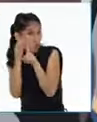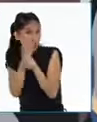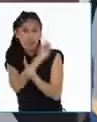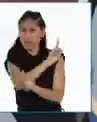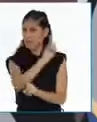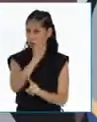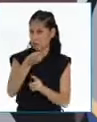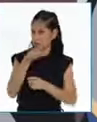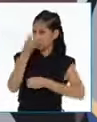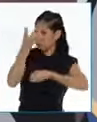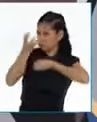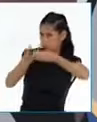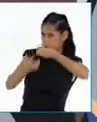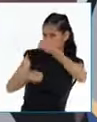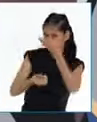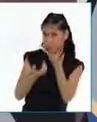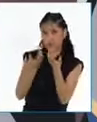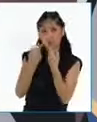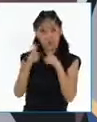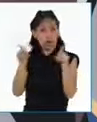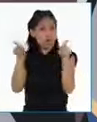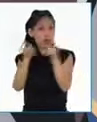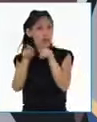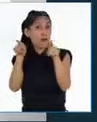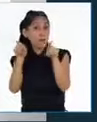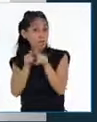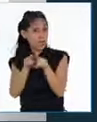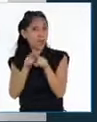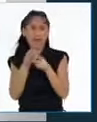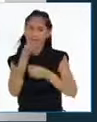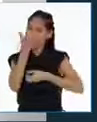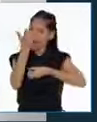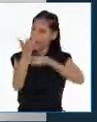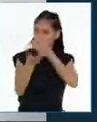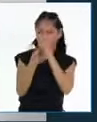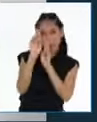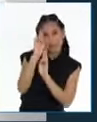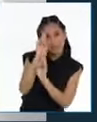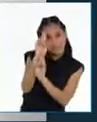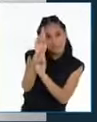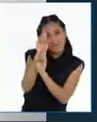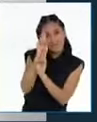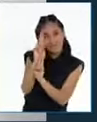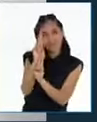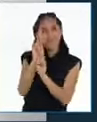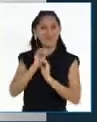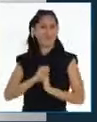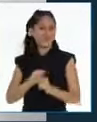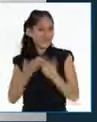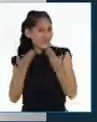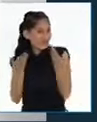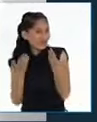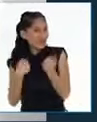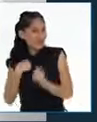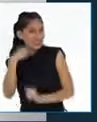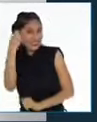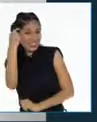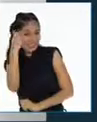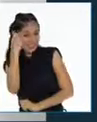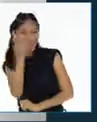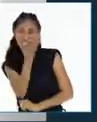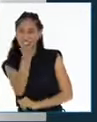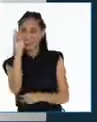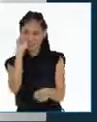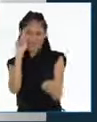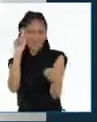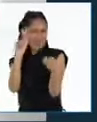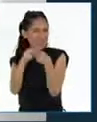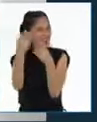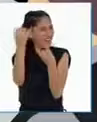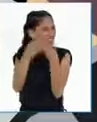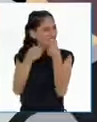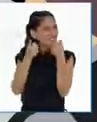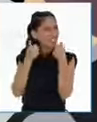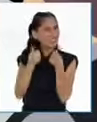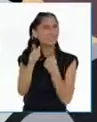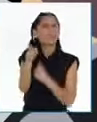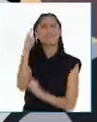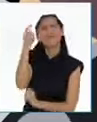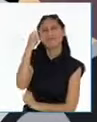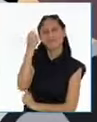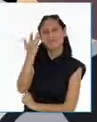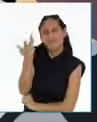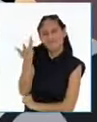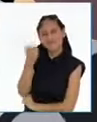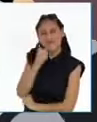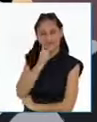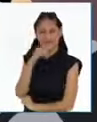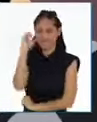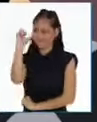que nuestros argumentos se digan con respeto. Pienso que han culminado satisfactoriamente la misión. ¿Qué opinas, Jazmín? Sí,